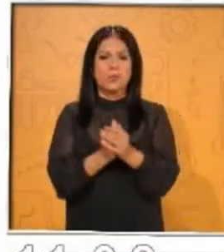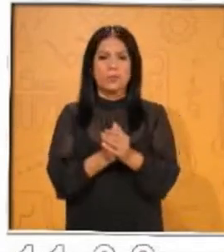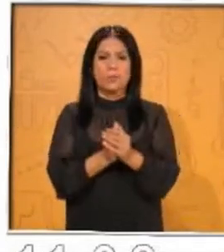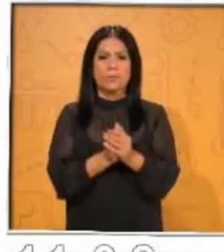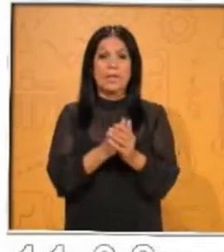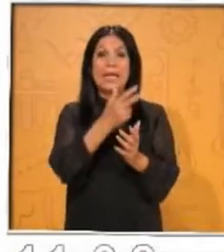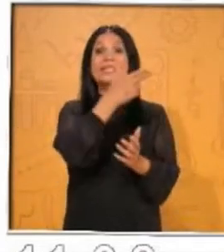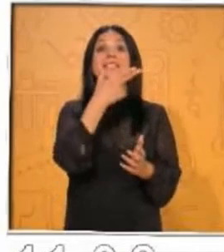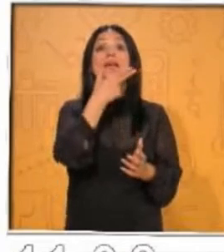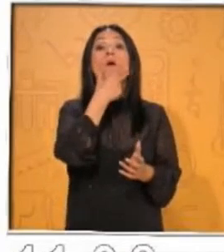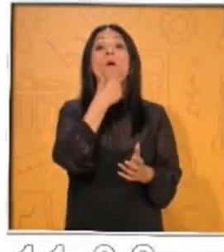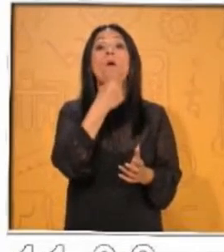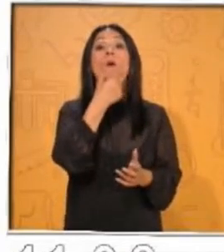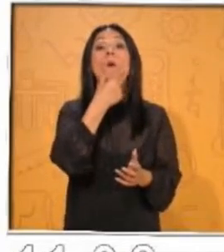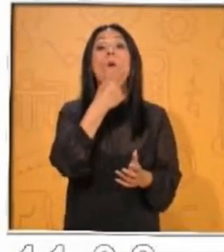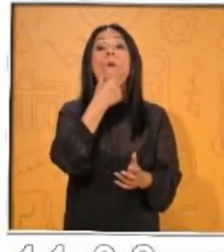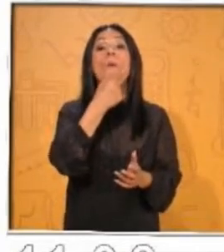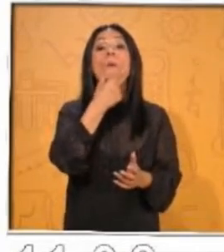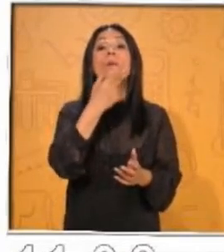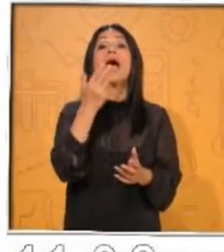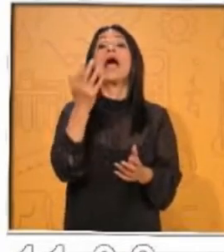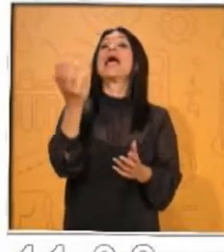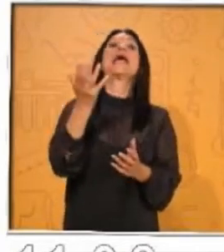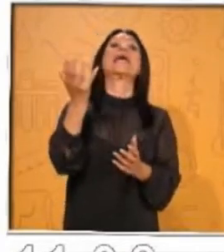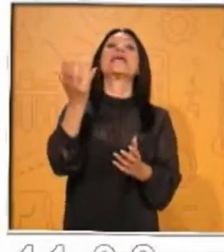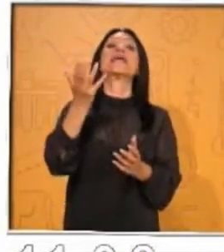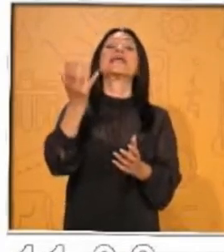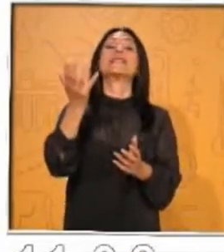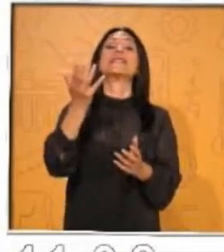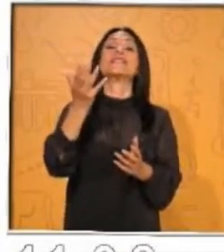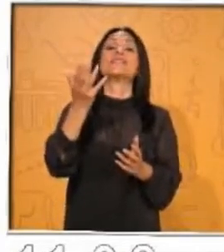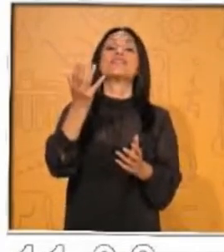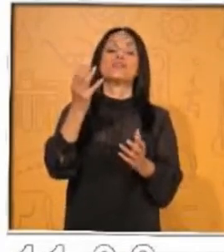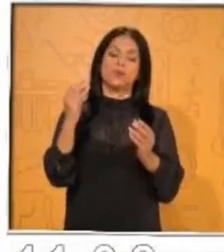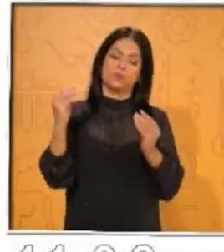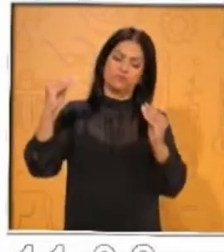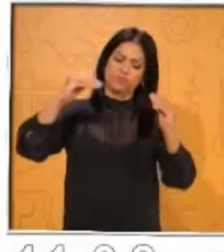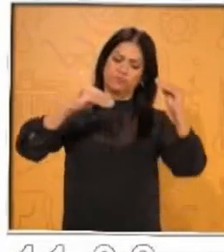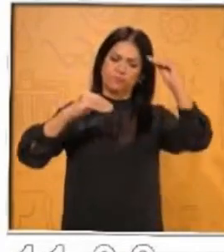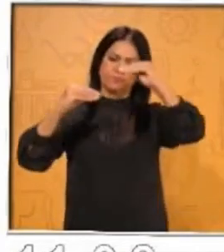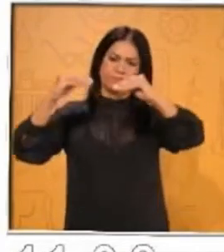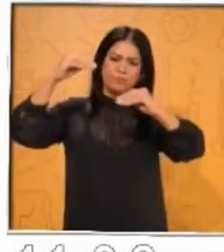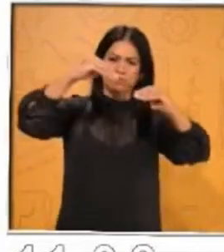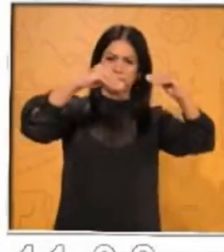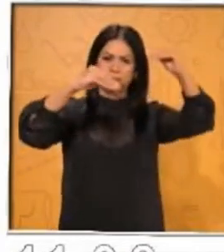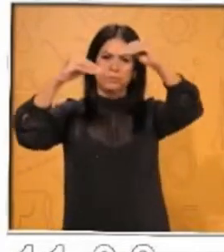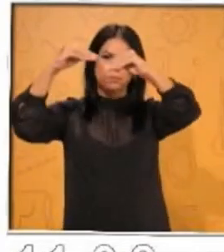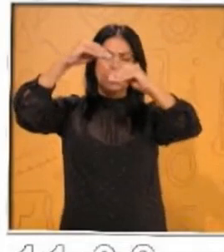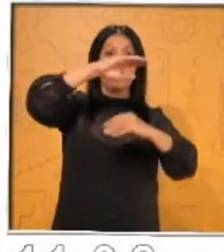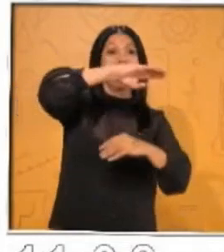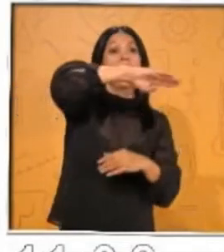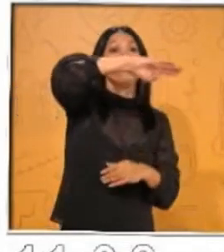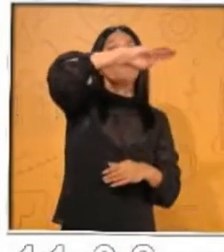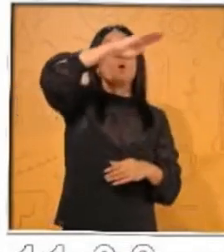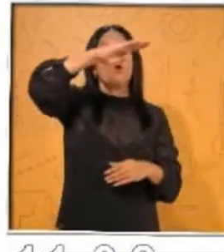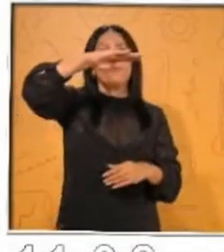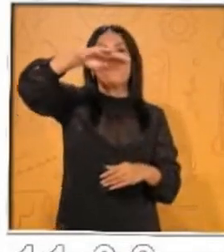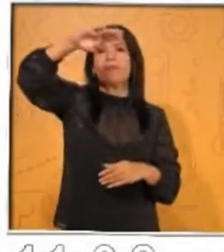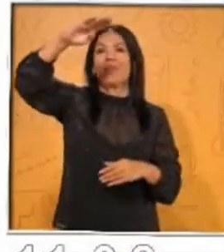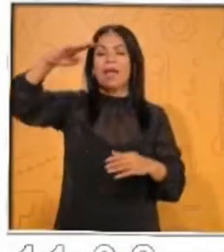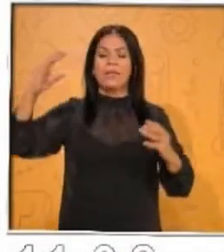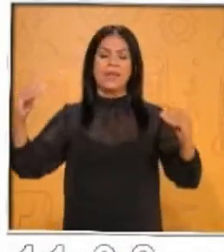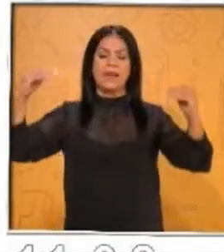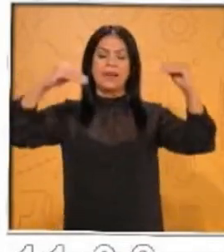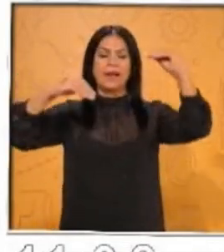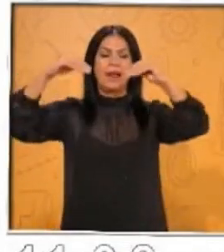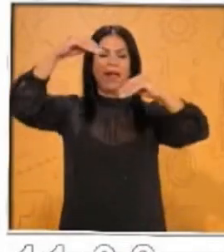construir una gran tumba ante el sol, amontonando 10 cerros para formar una enorme montaña, tomó entre sus brazos